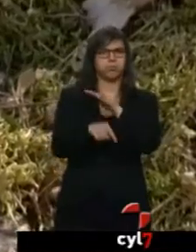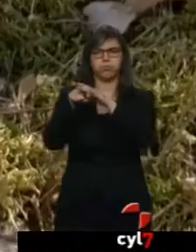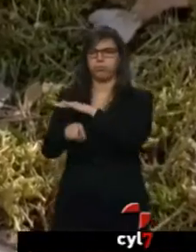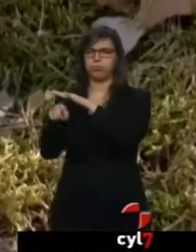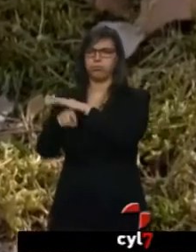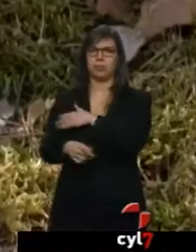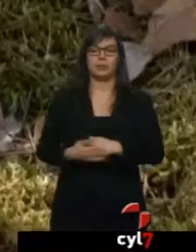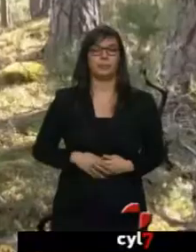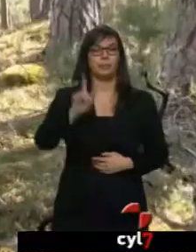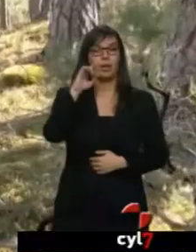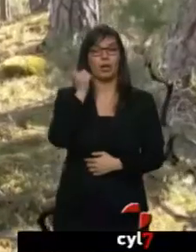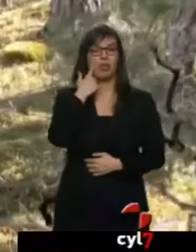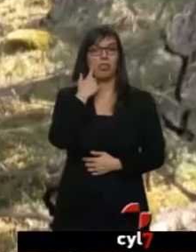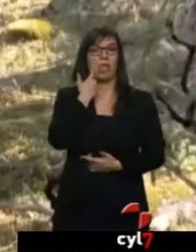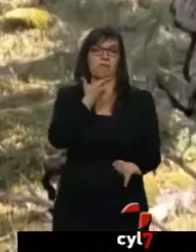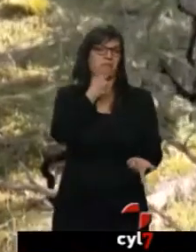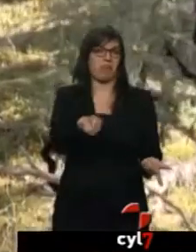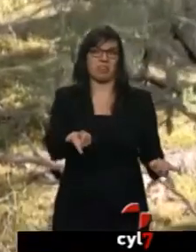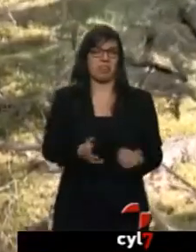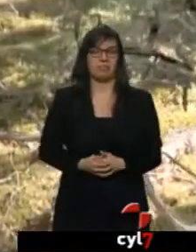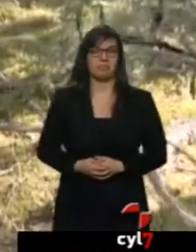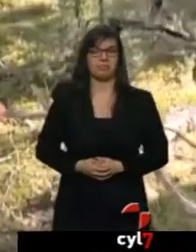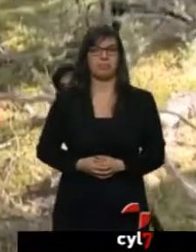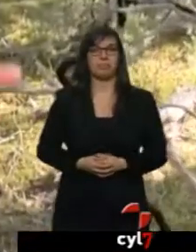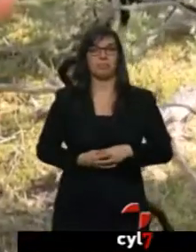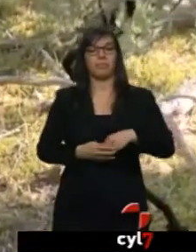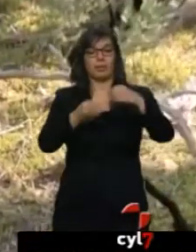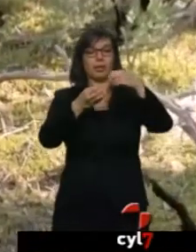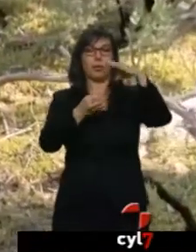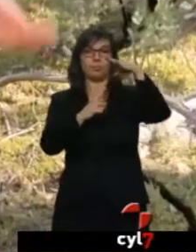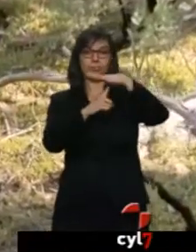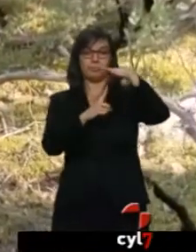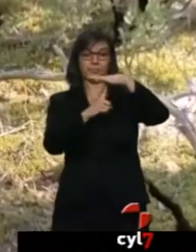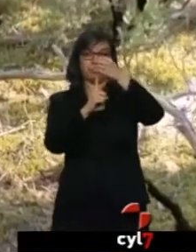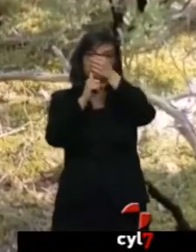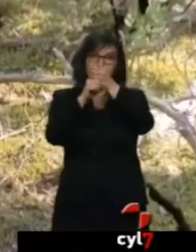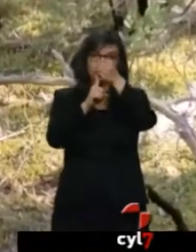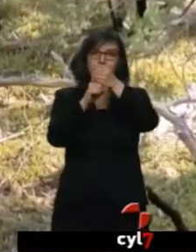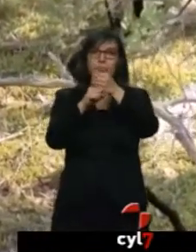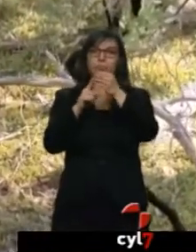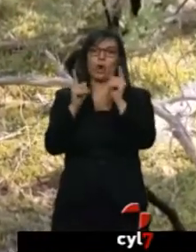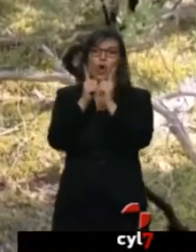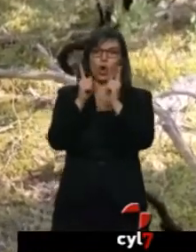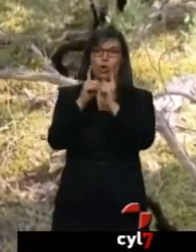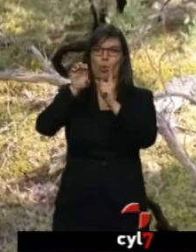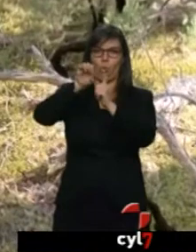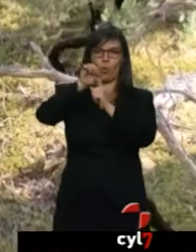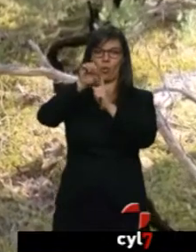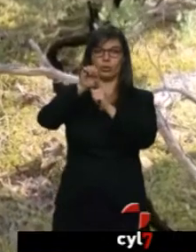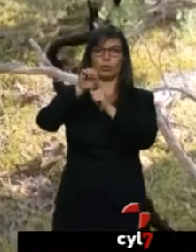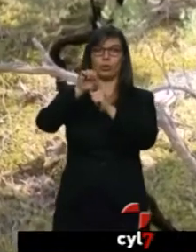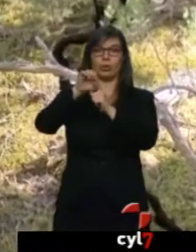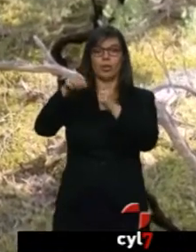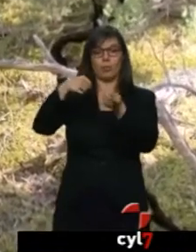marzuelus no es complicado. Tiene un pie bastante grueso, robusto y corto. Y sus láminas son muy